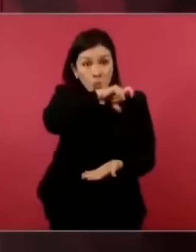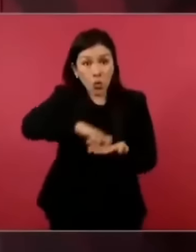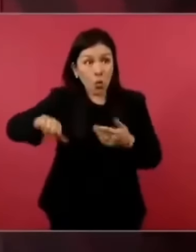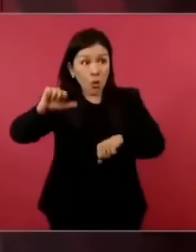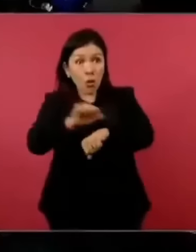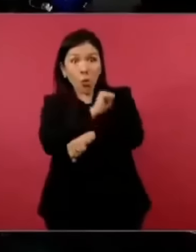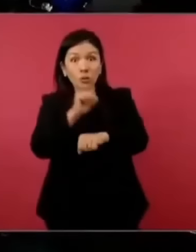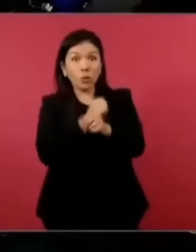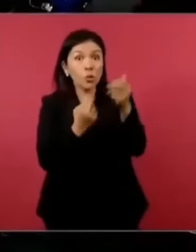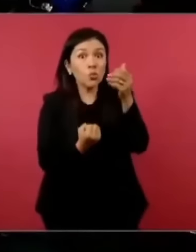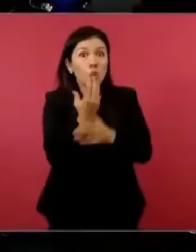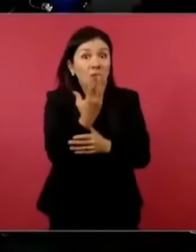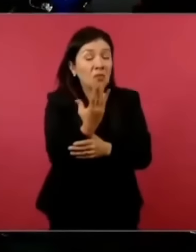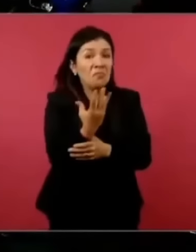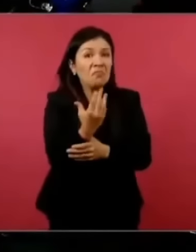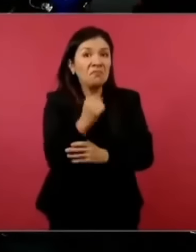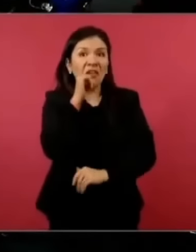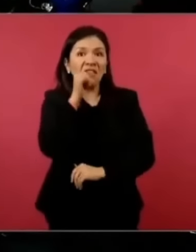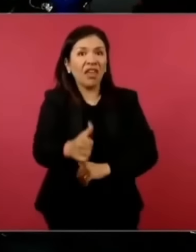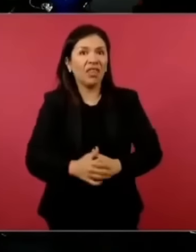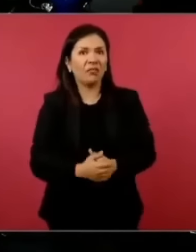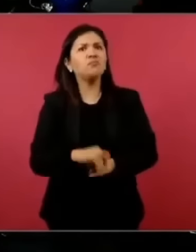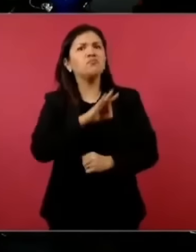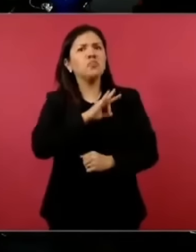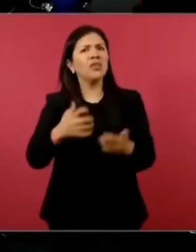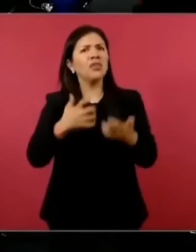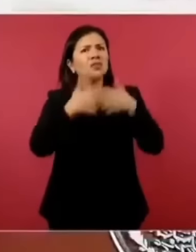para funcionar.